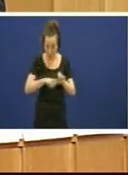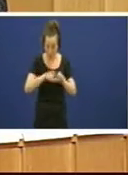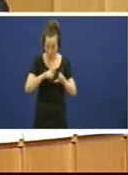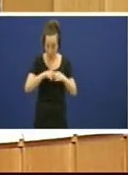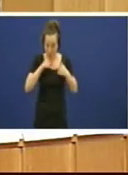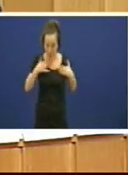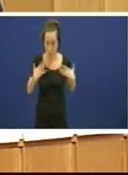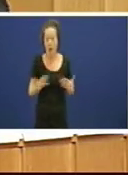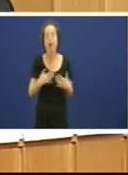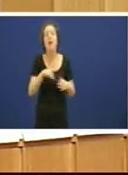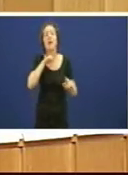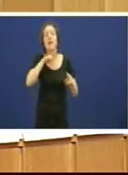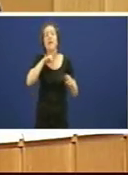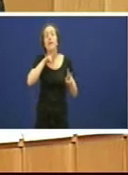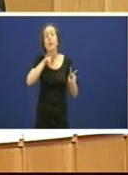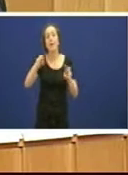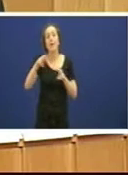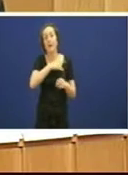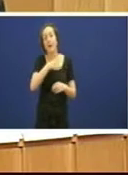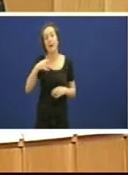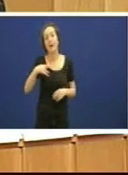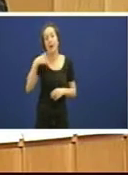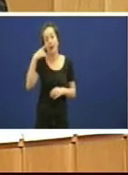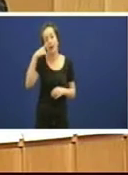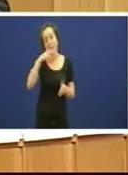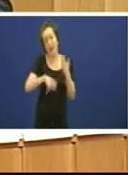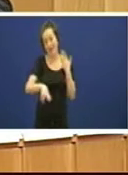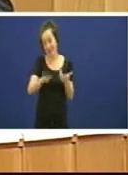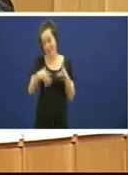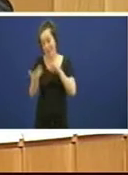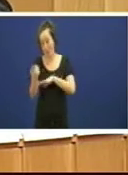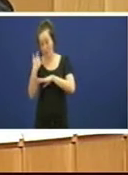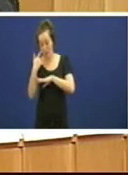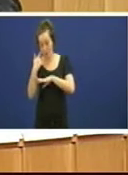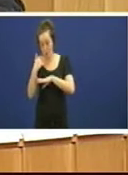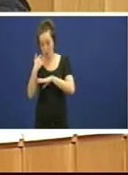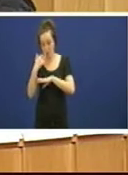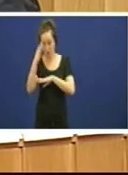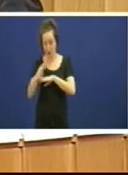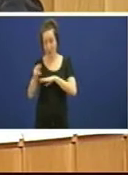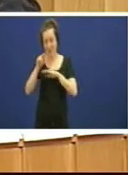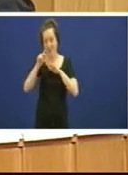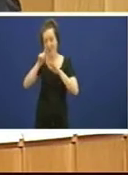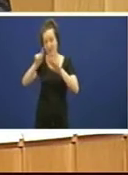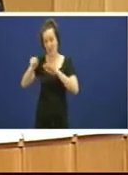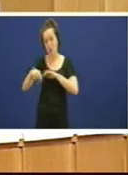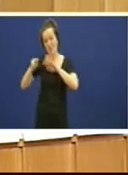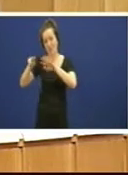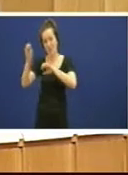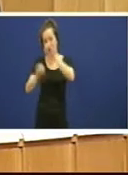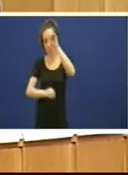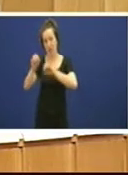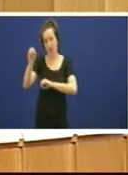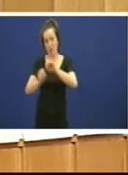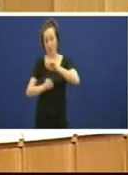Banco con ese 6,7% e a marxe do remanente de 90 millóns de euros